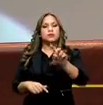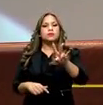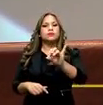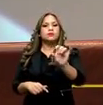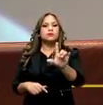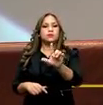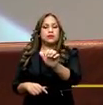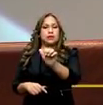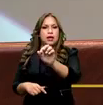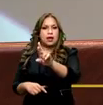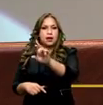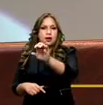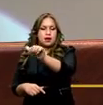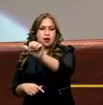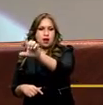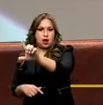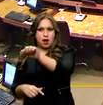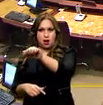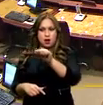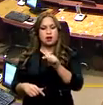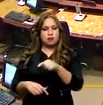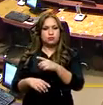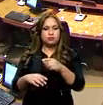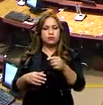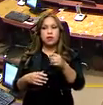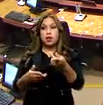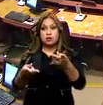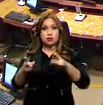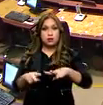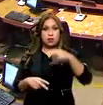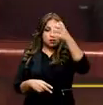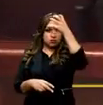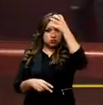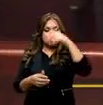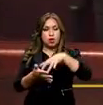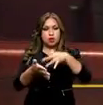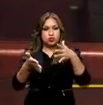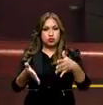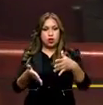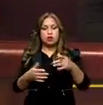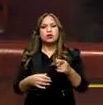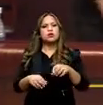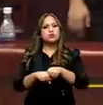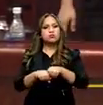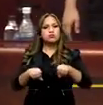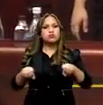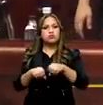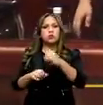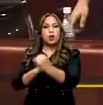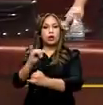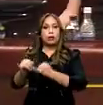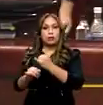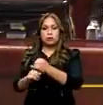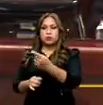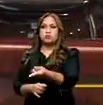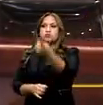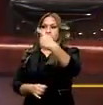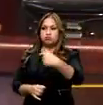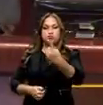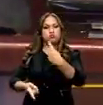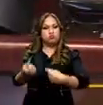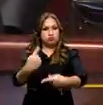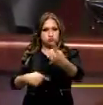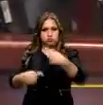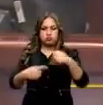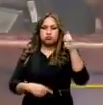Villarreal de la Asociación Ecuatoriana de Software y estudiantes becados en el extranjero como Ricardo Narváez, tuvieron la palabra para